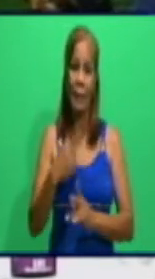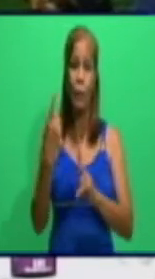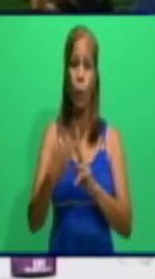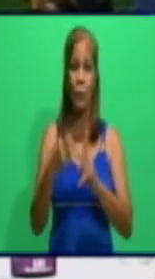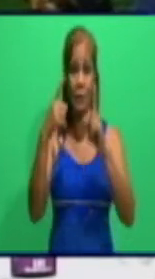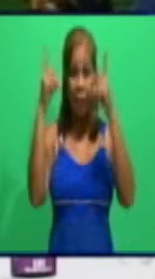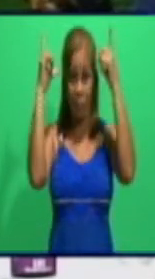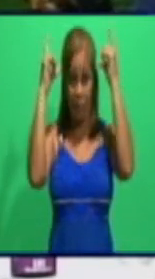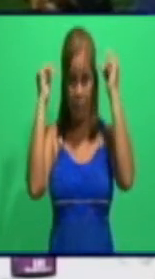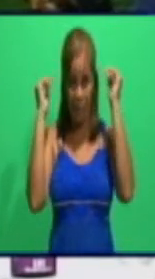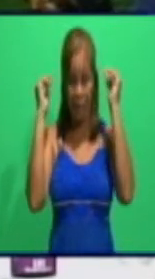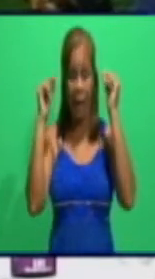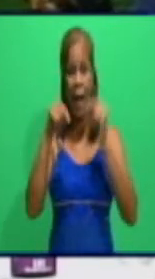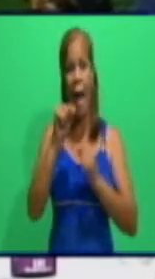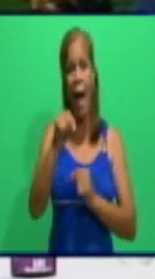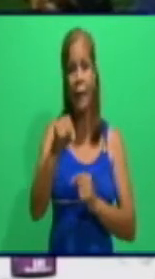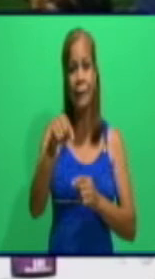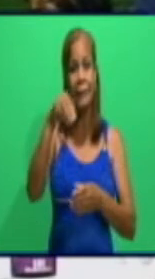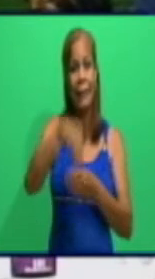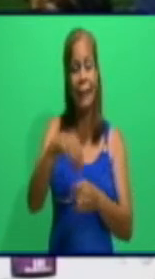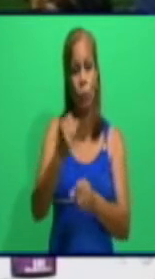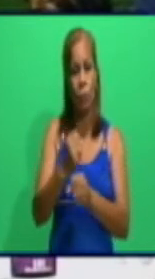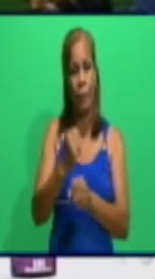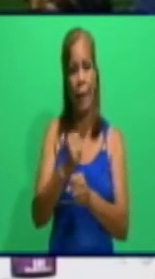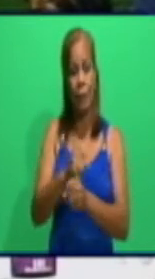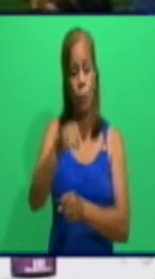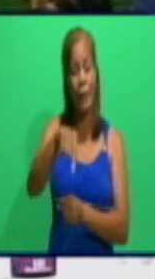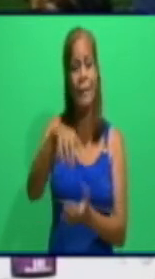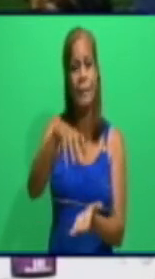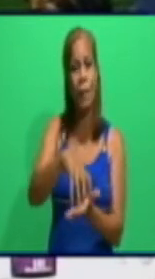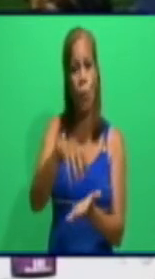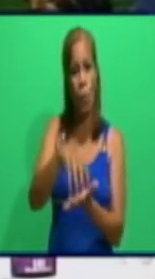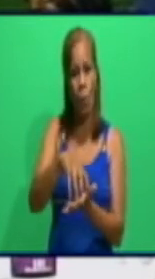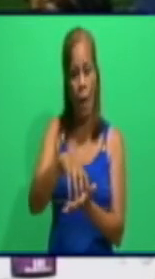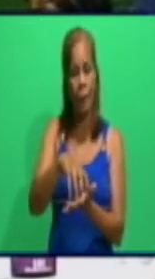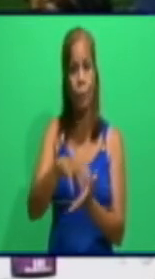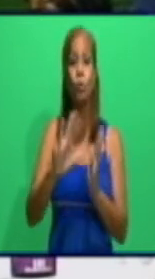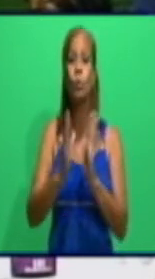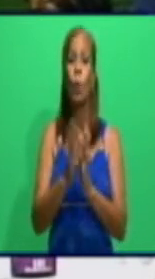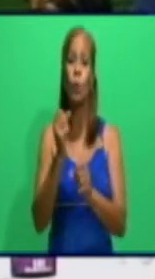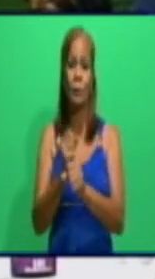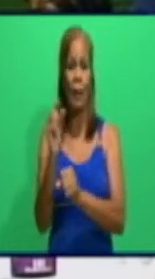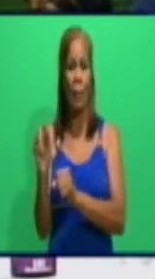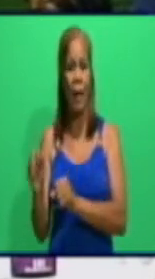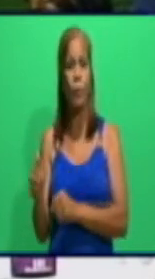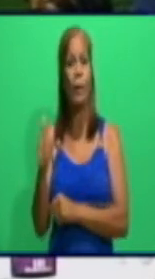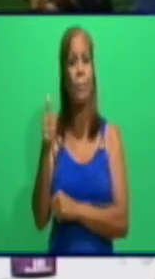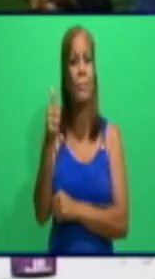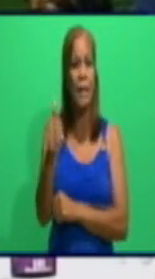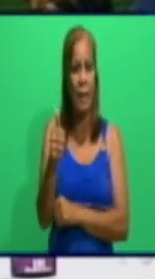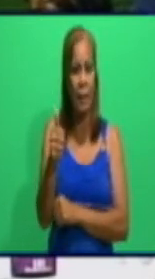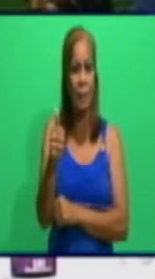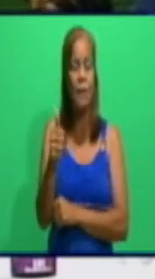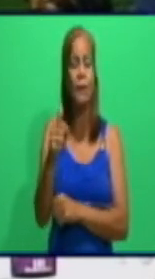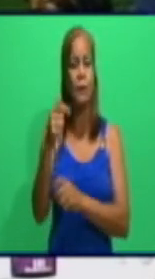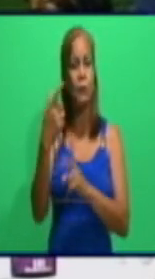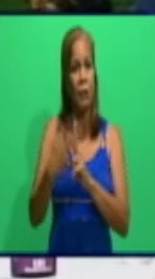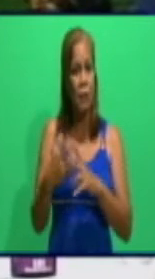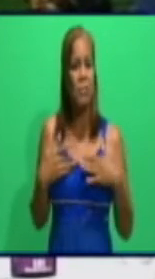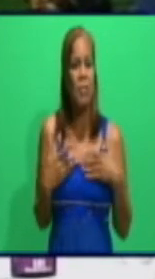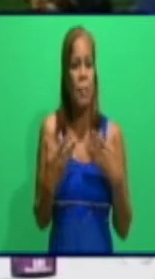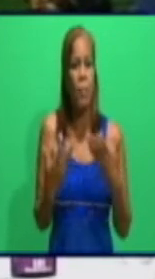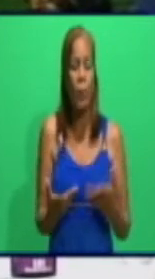aislados aquí, todos los pacientes y trabajadores nos encontramos bien y dispuestos para seguir trabajando,